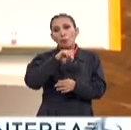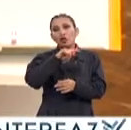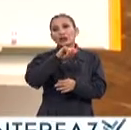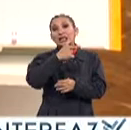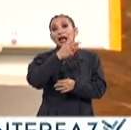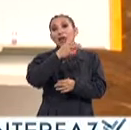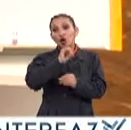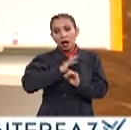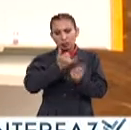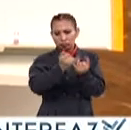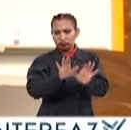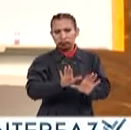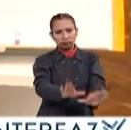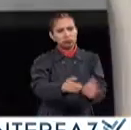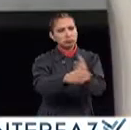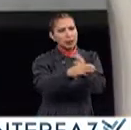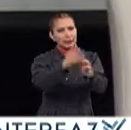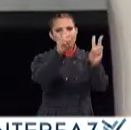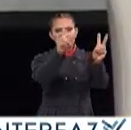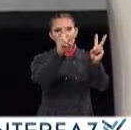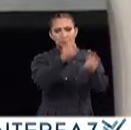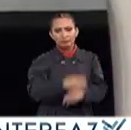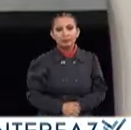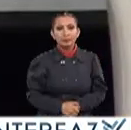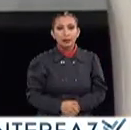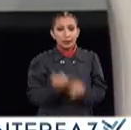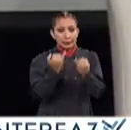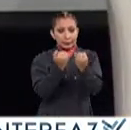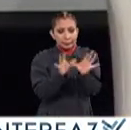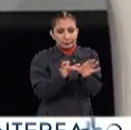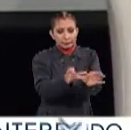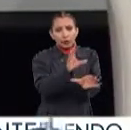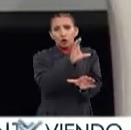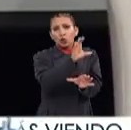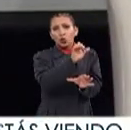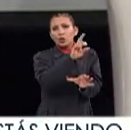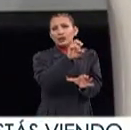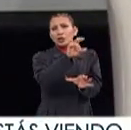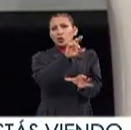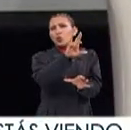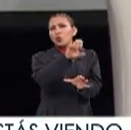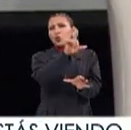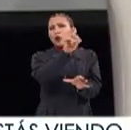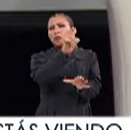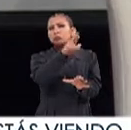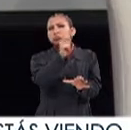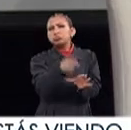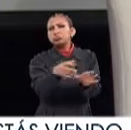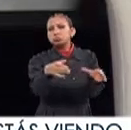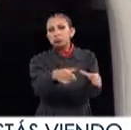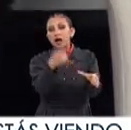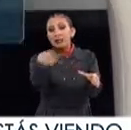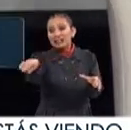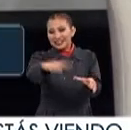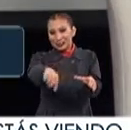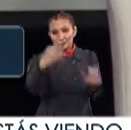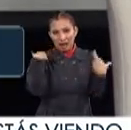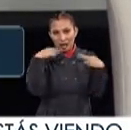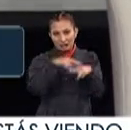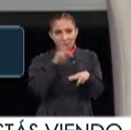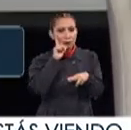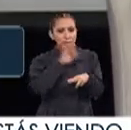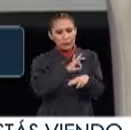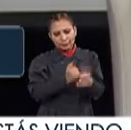Haya autonomía curricular La autonomía curricular Donde el maestro, la